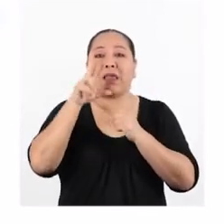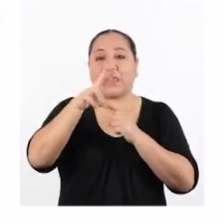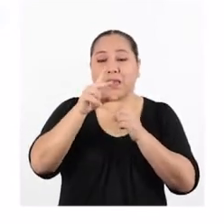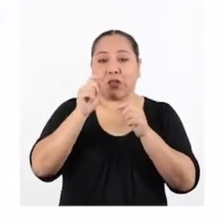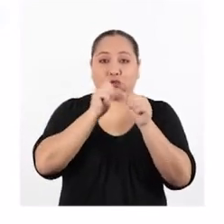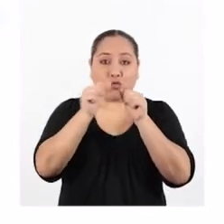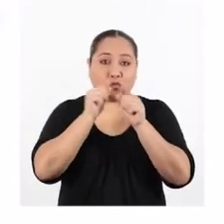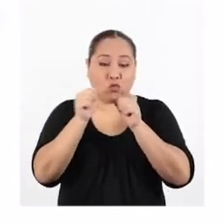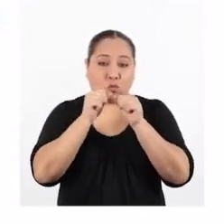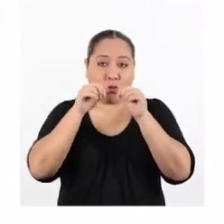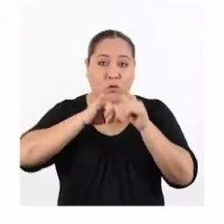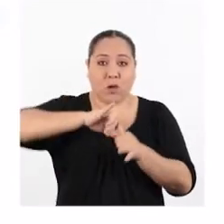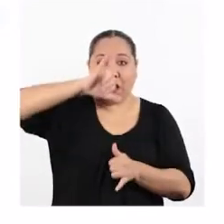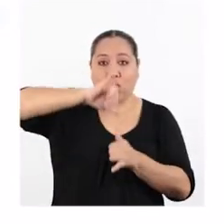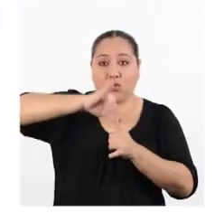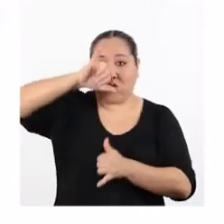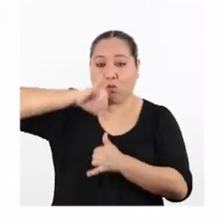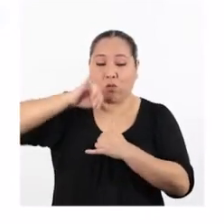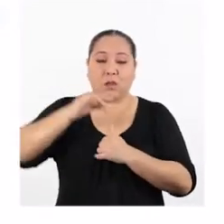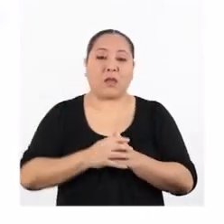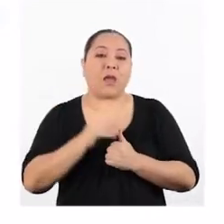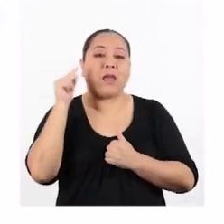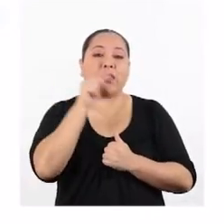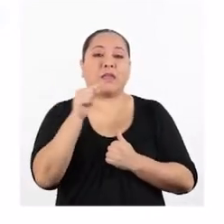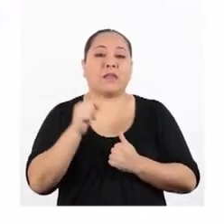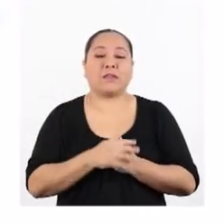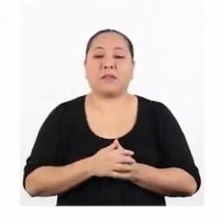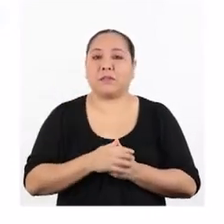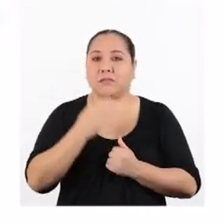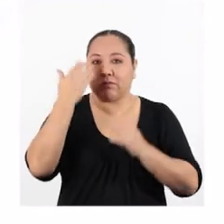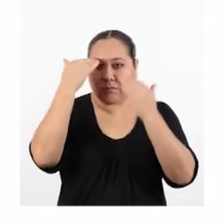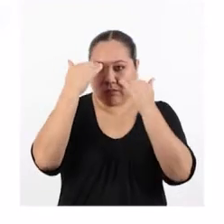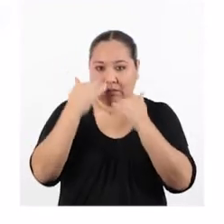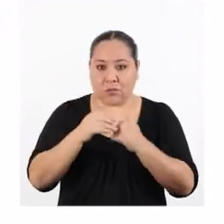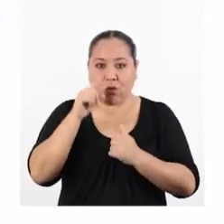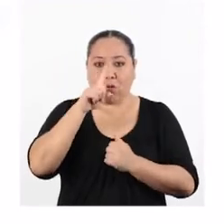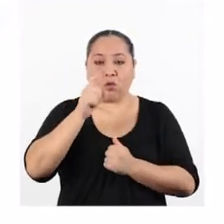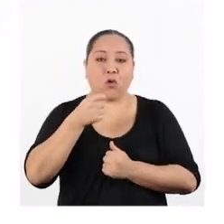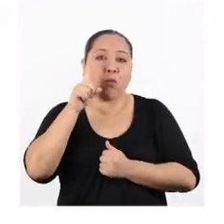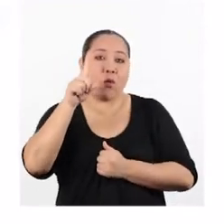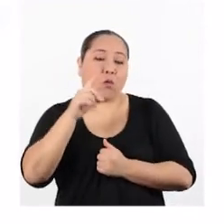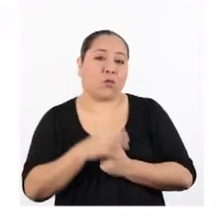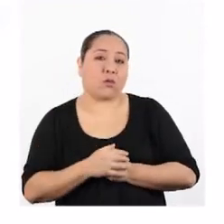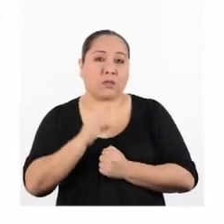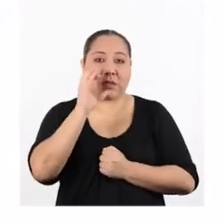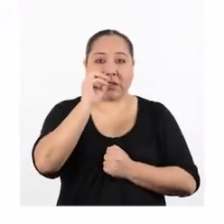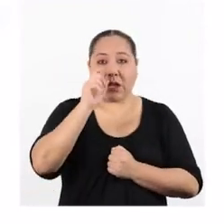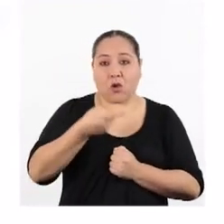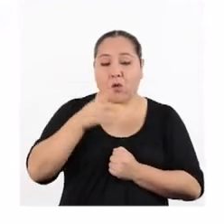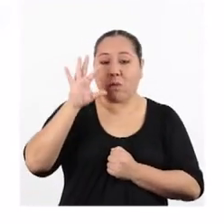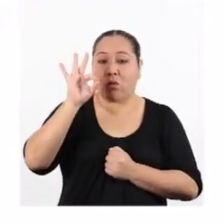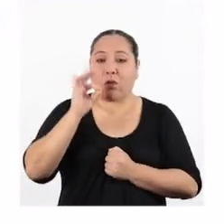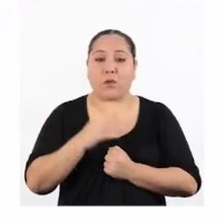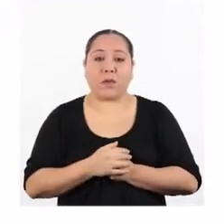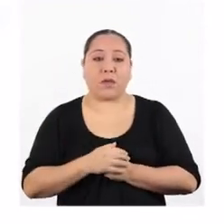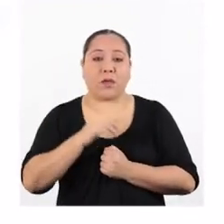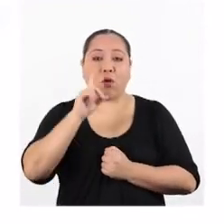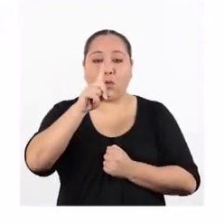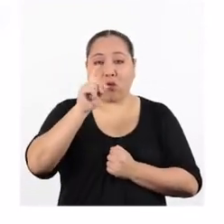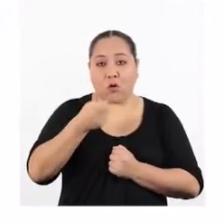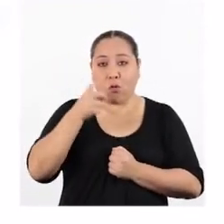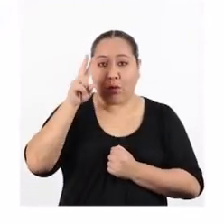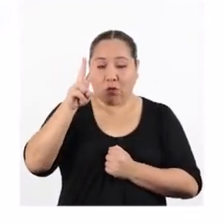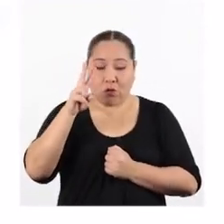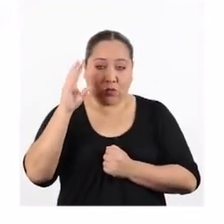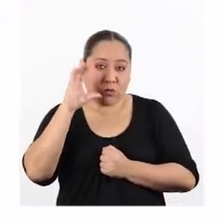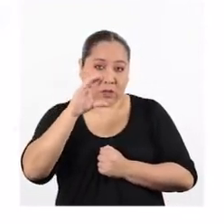valores de las alturas. En este caso son 1,1, 0,9 y 1